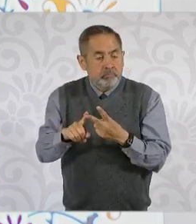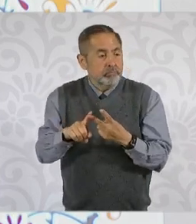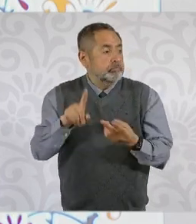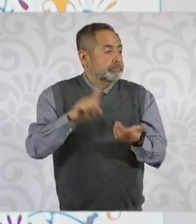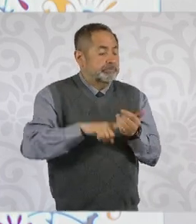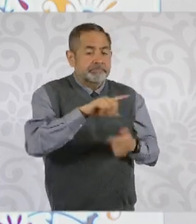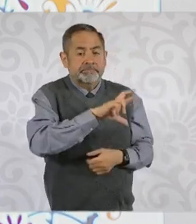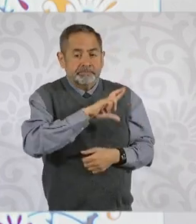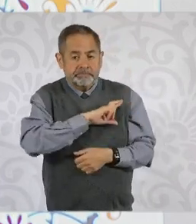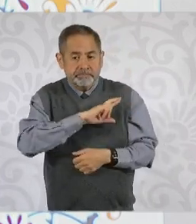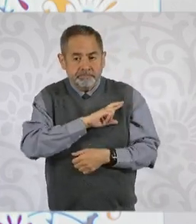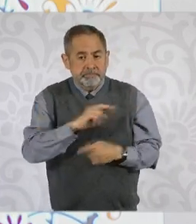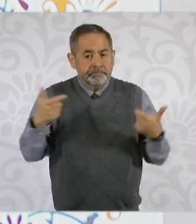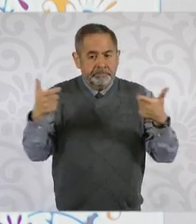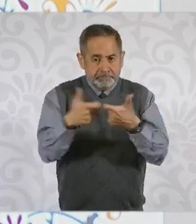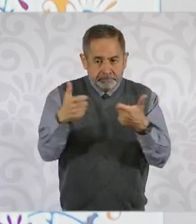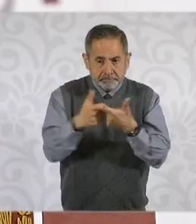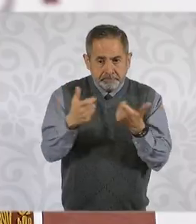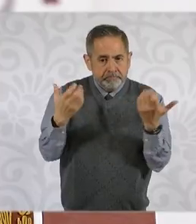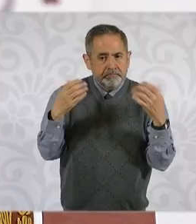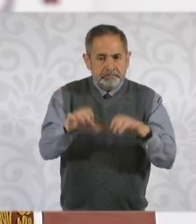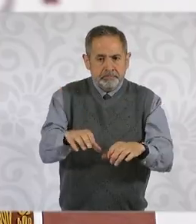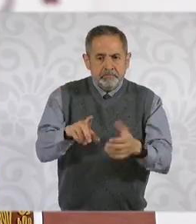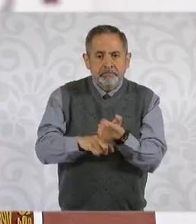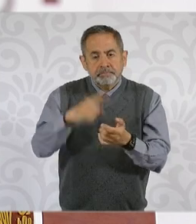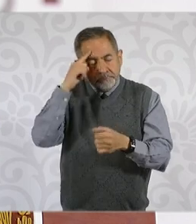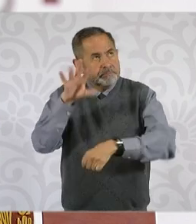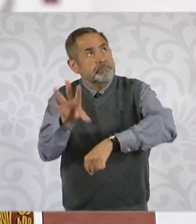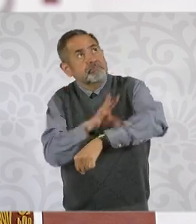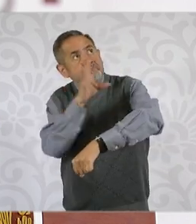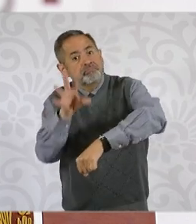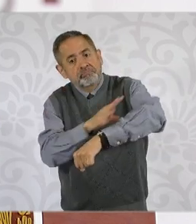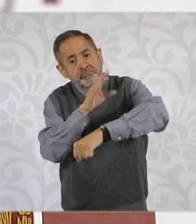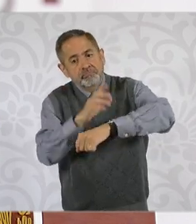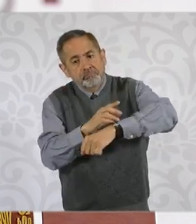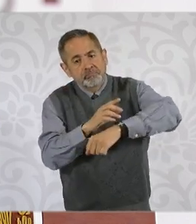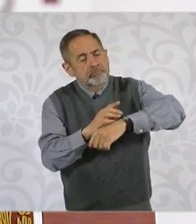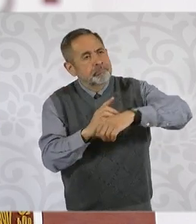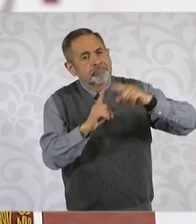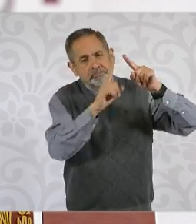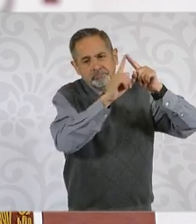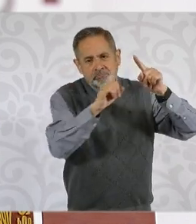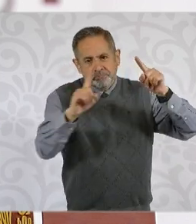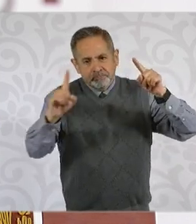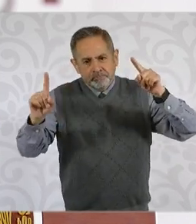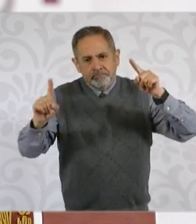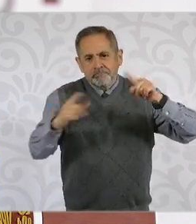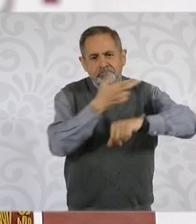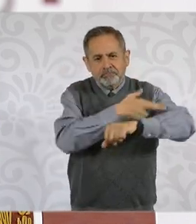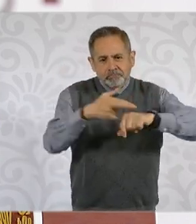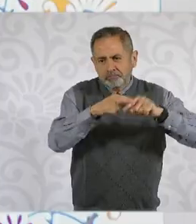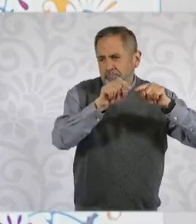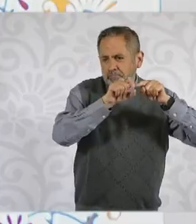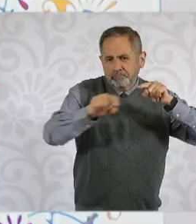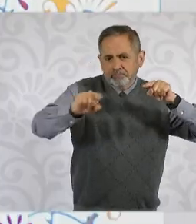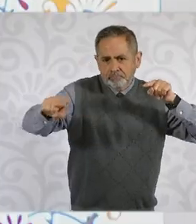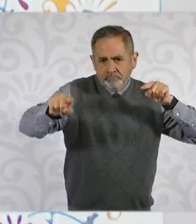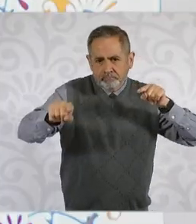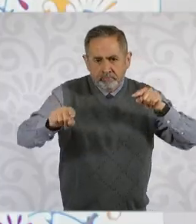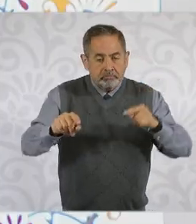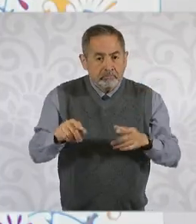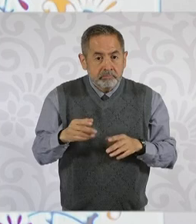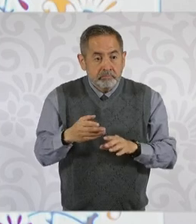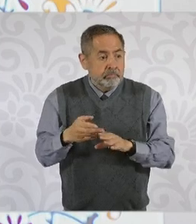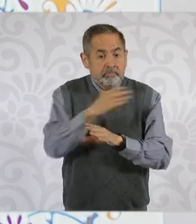para generación, bueno, más bien para transmisión eléctrica en un esquema especial que no ha sido